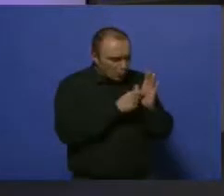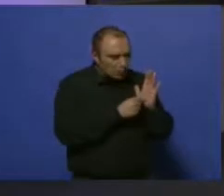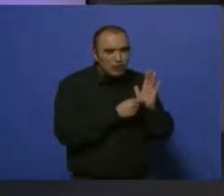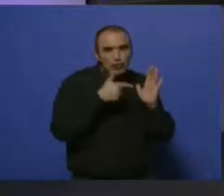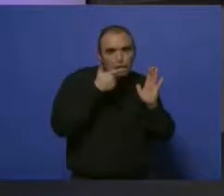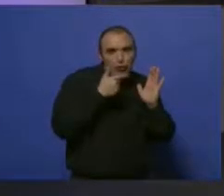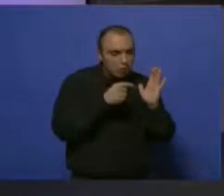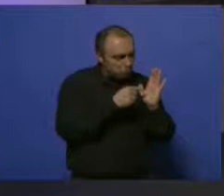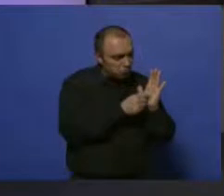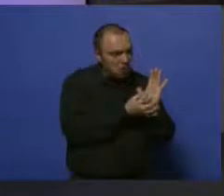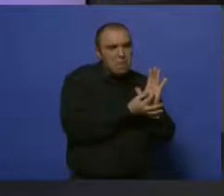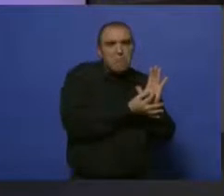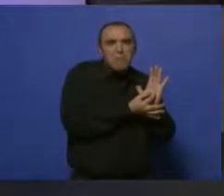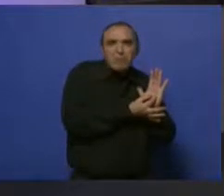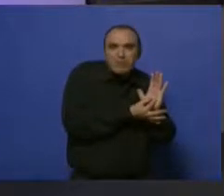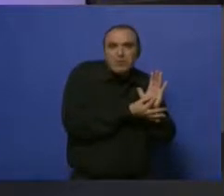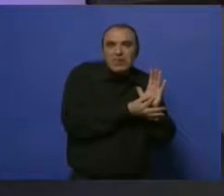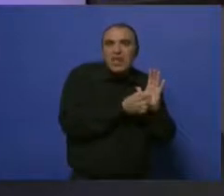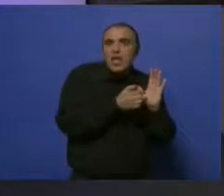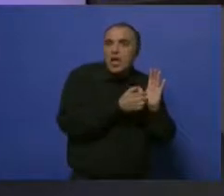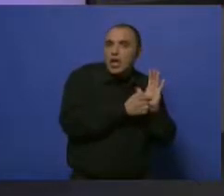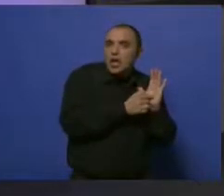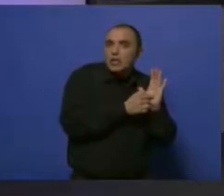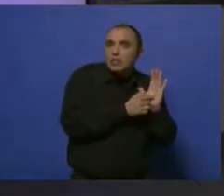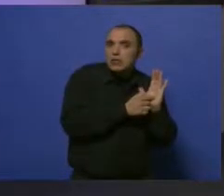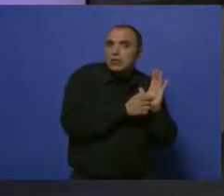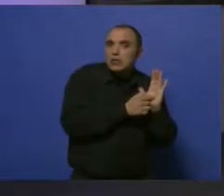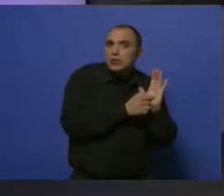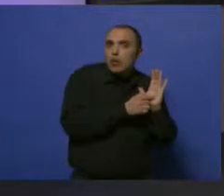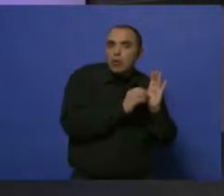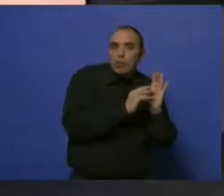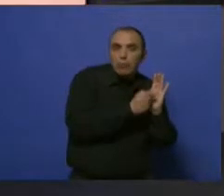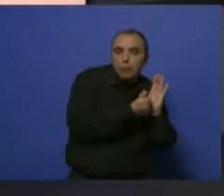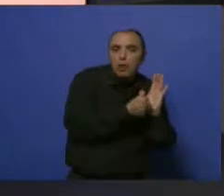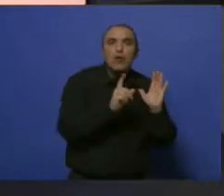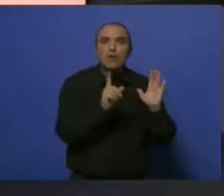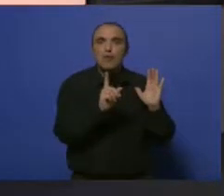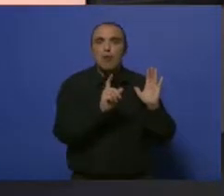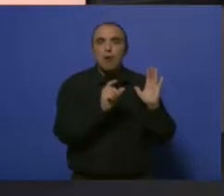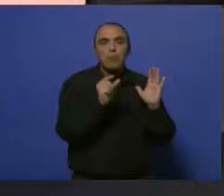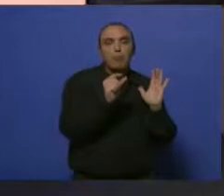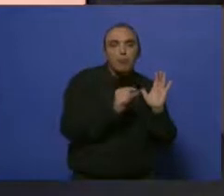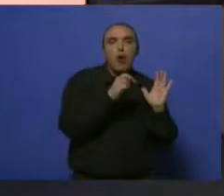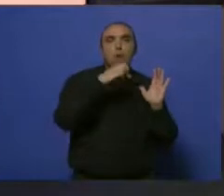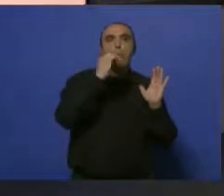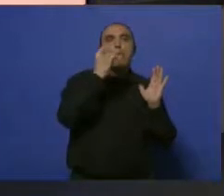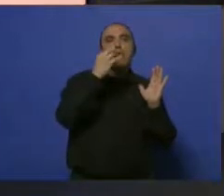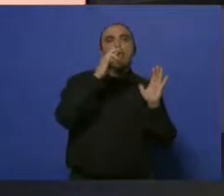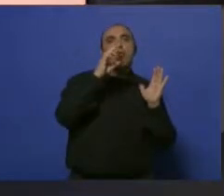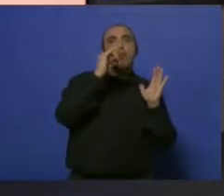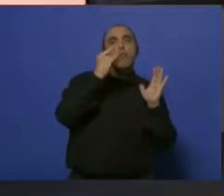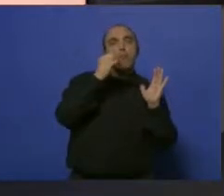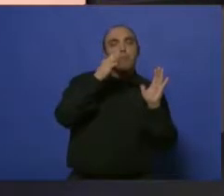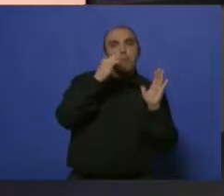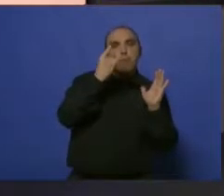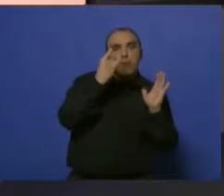aprieta, eso no desaparece, esas son pequeñas púrpuras que se llaman, hablan de que hay un proceso que está invadiendo. Entonces eso sí